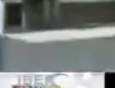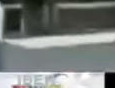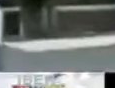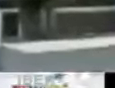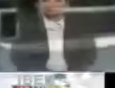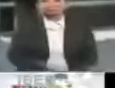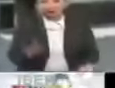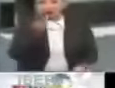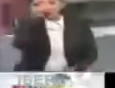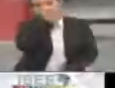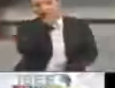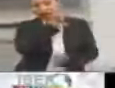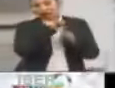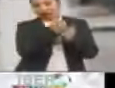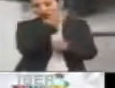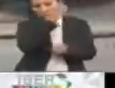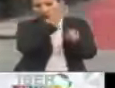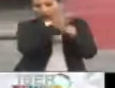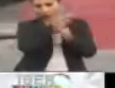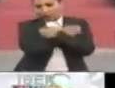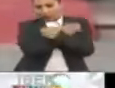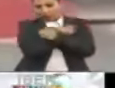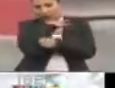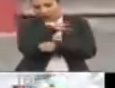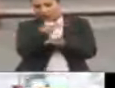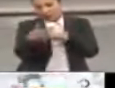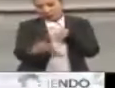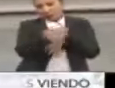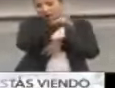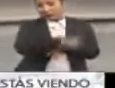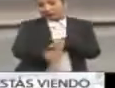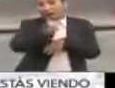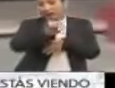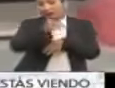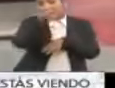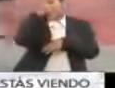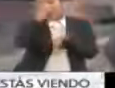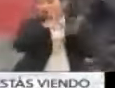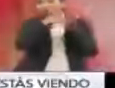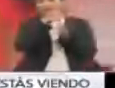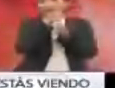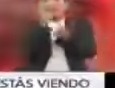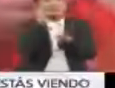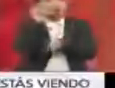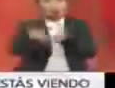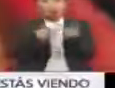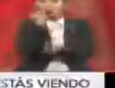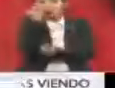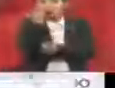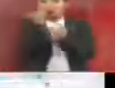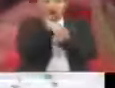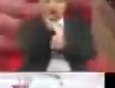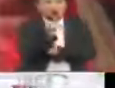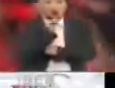De acuerdo con la Asociación Mundial por la Educación, hay alrededor de 131 millones de niñas que no van a la escuela. De